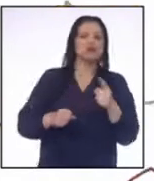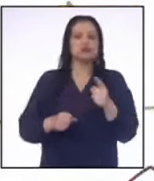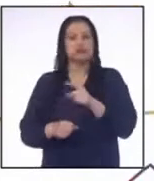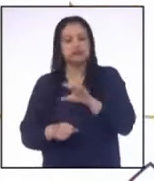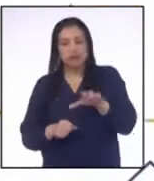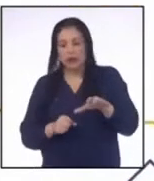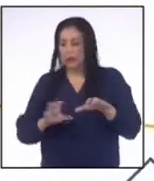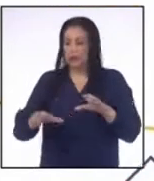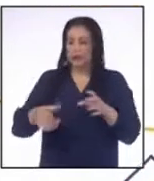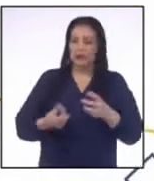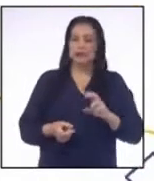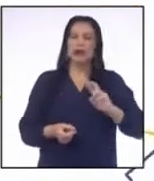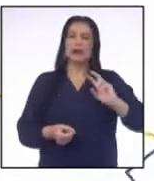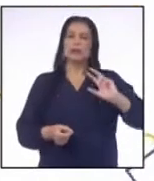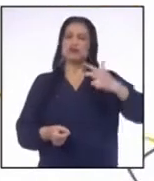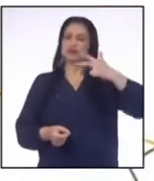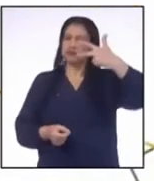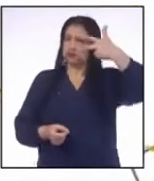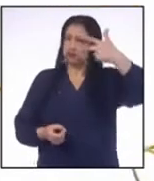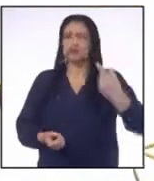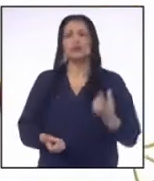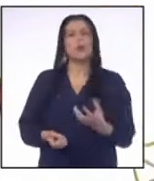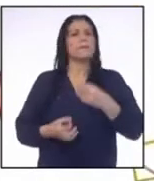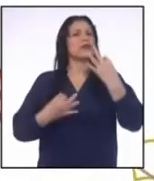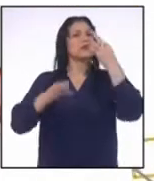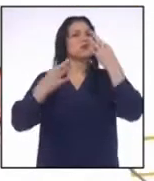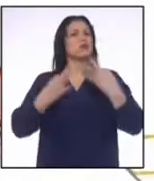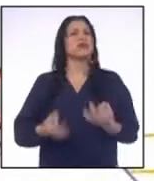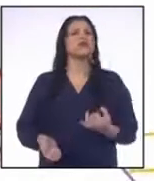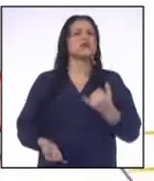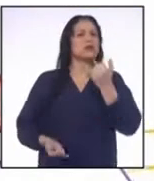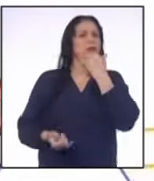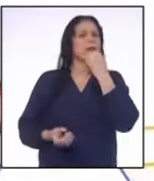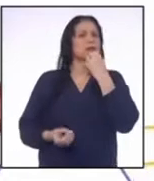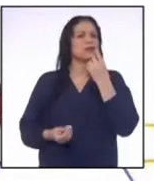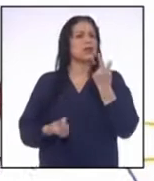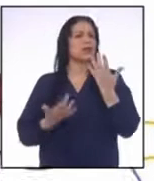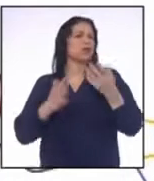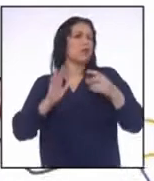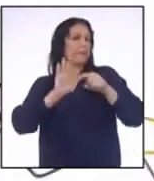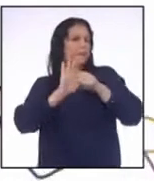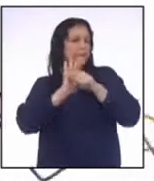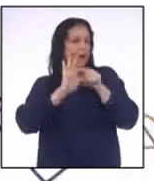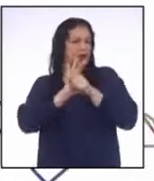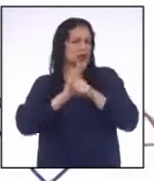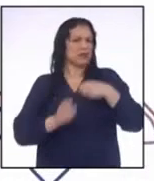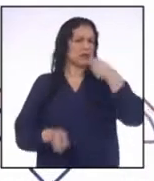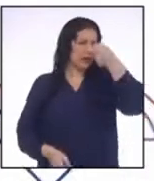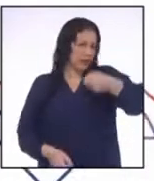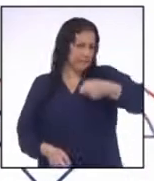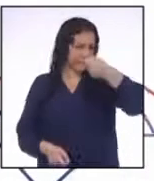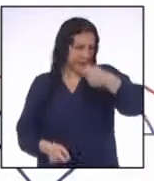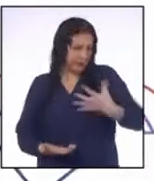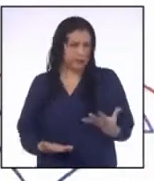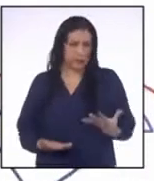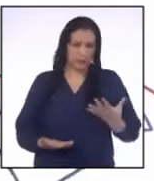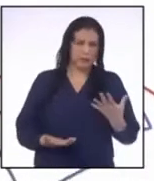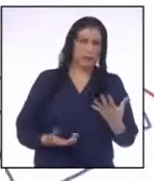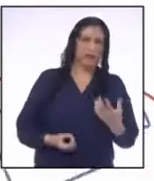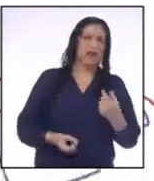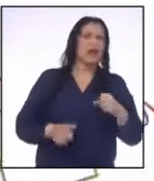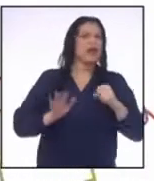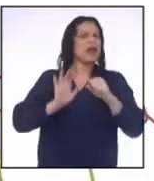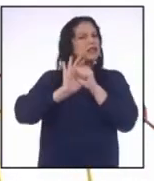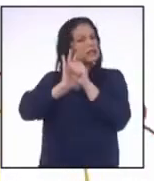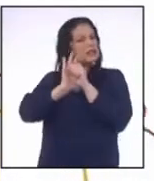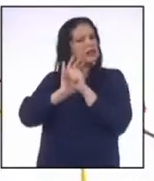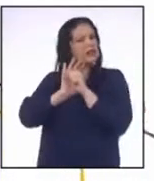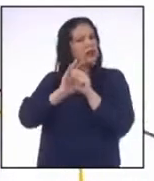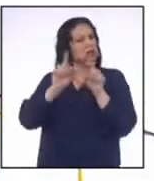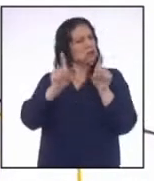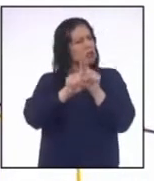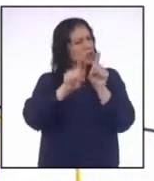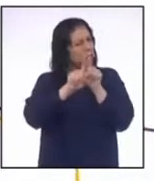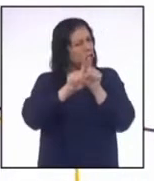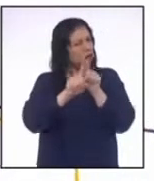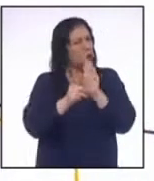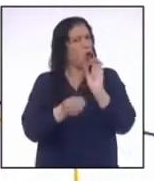municipio triplicó su presupuesto ¿Qué pasó con la diferencia entre los montos de inversión? ¿Conserva el signo de desigualdad?